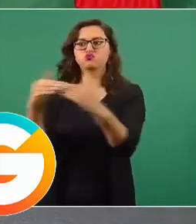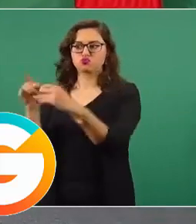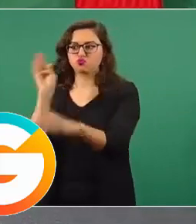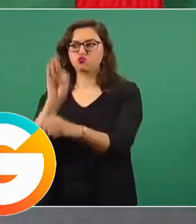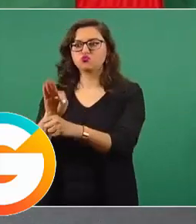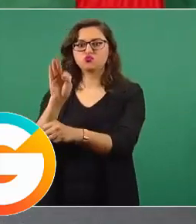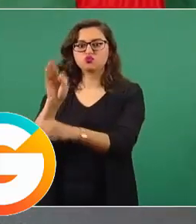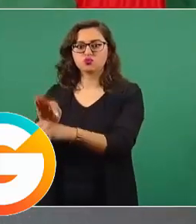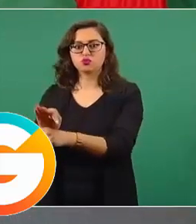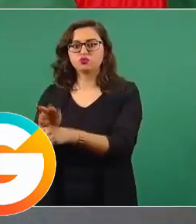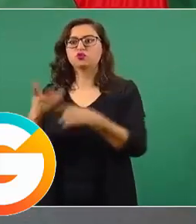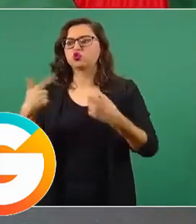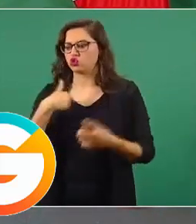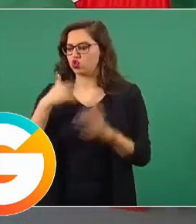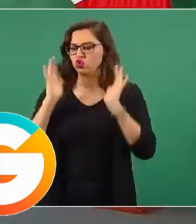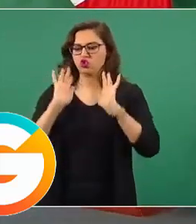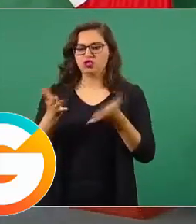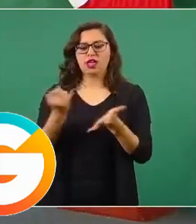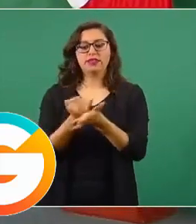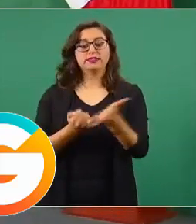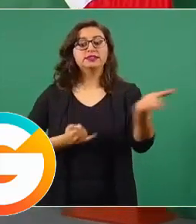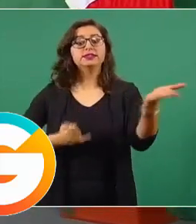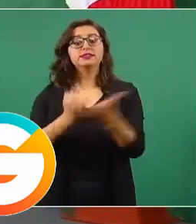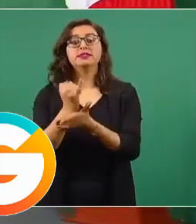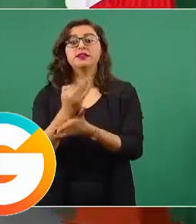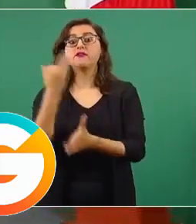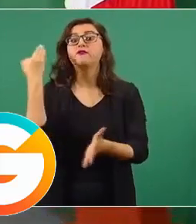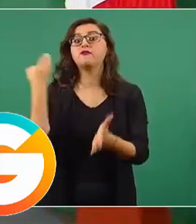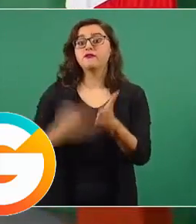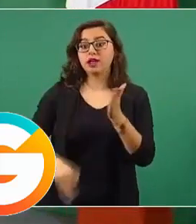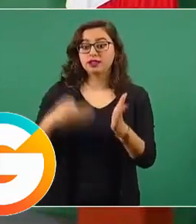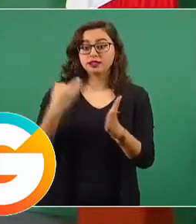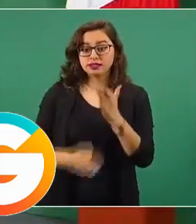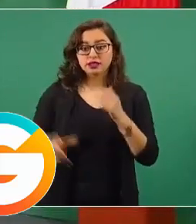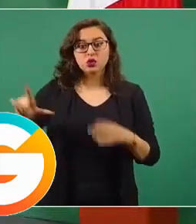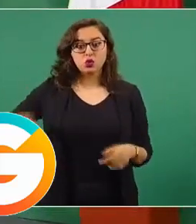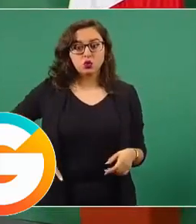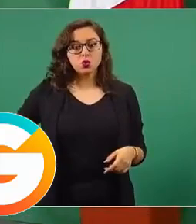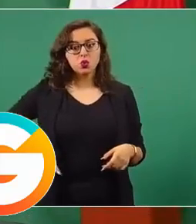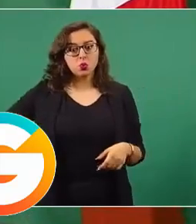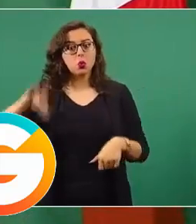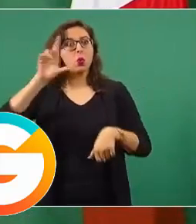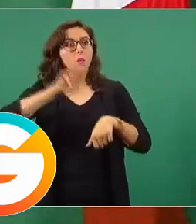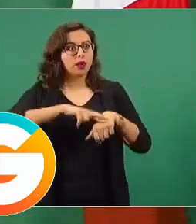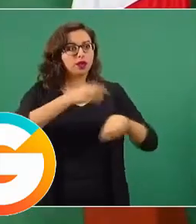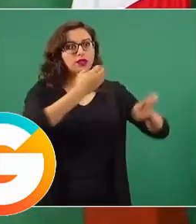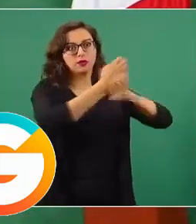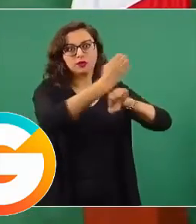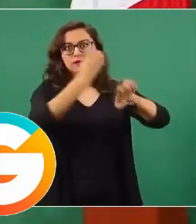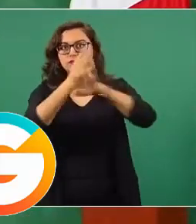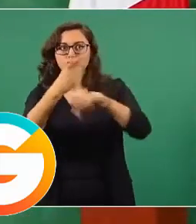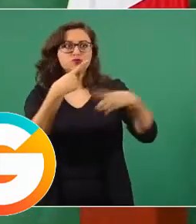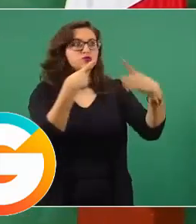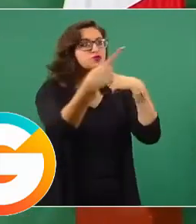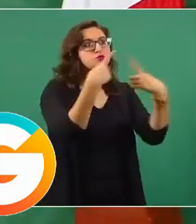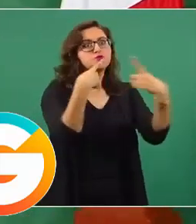a hablar con los gobernadores, porque tampoco va a haber intromisión